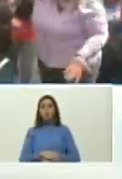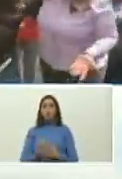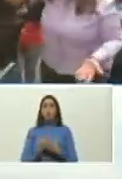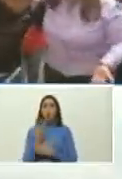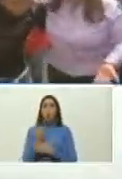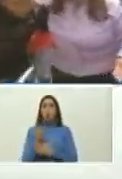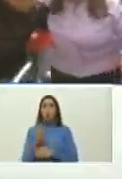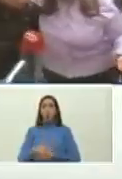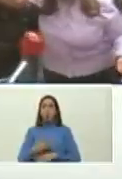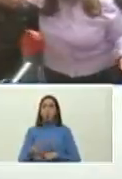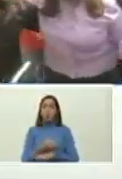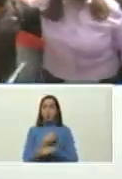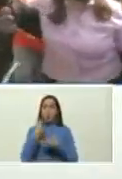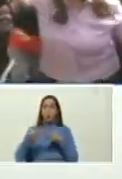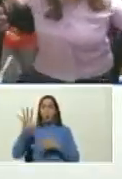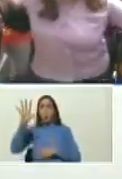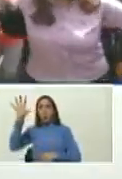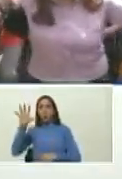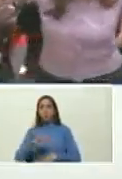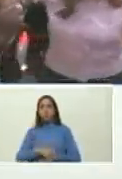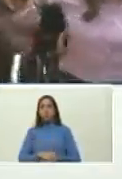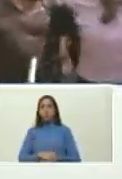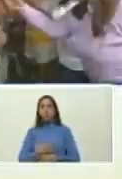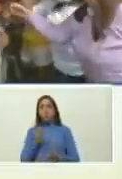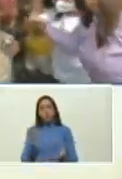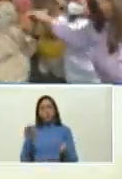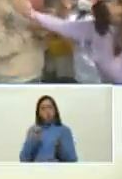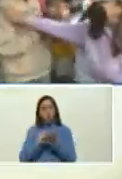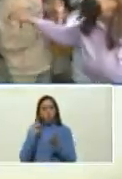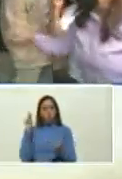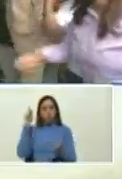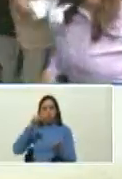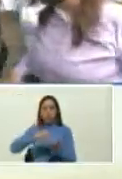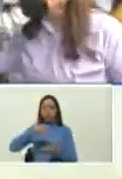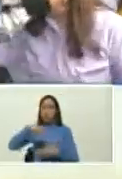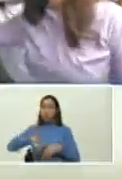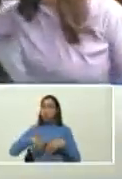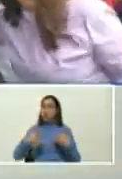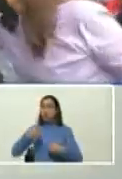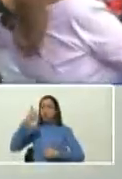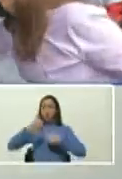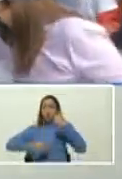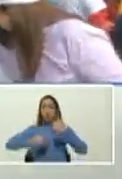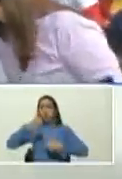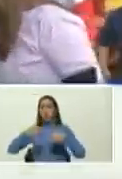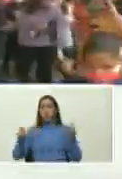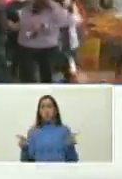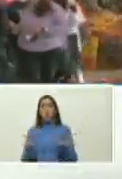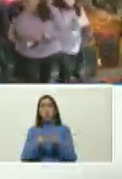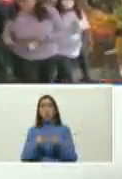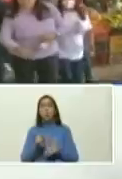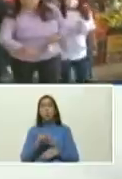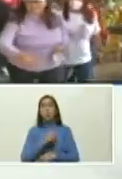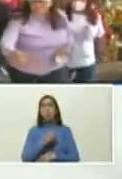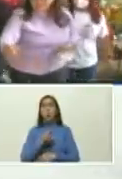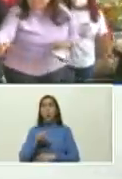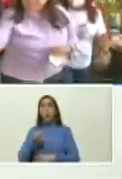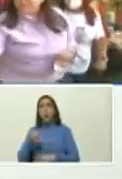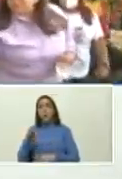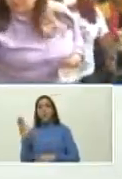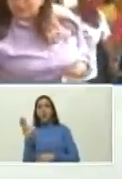en el exilio dorado y volvió para ser candidato igual que Tomás Guanipa en Caracas